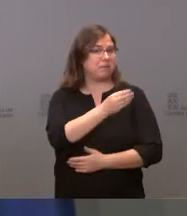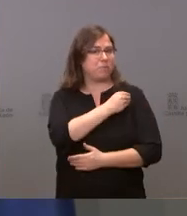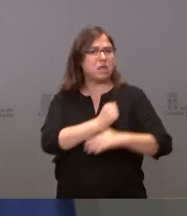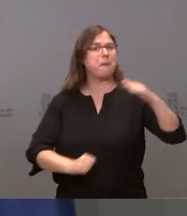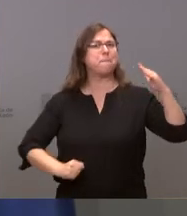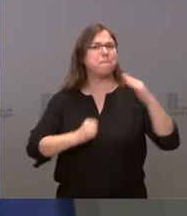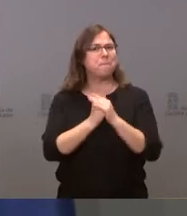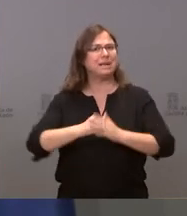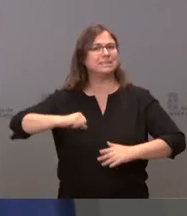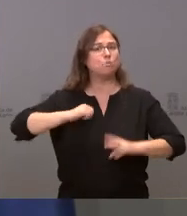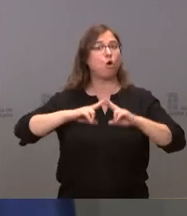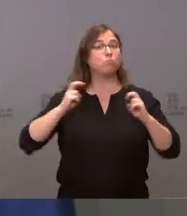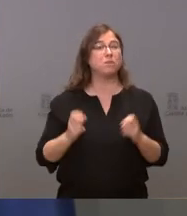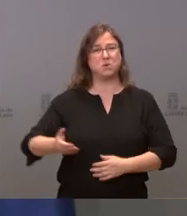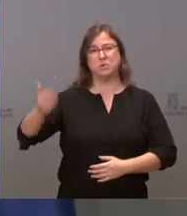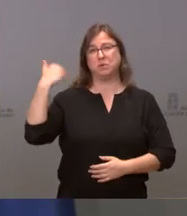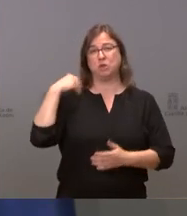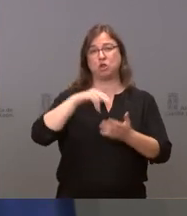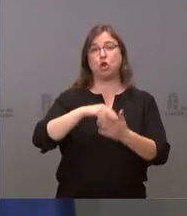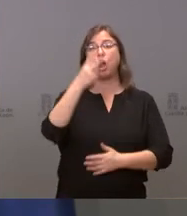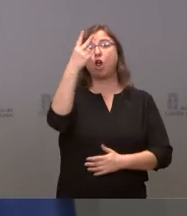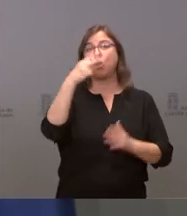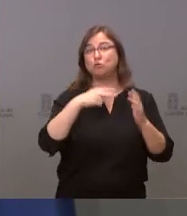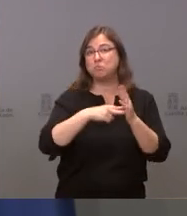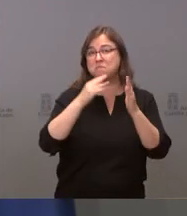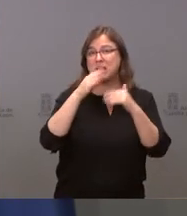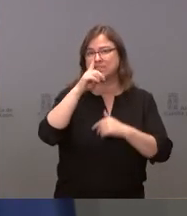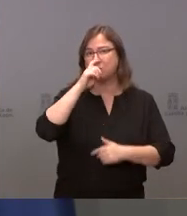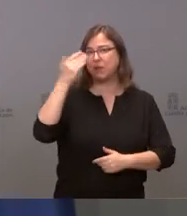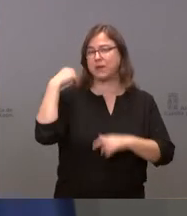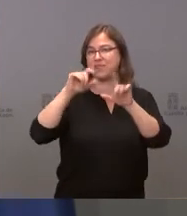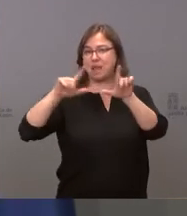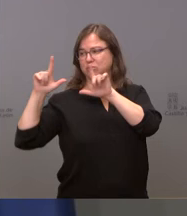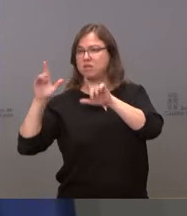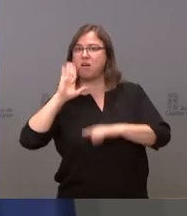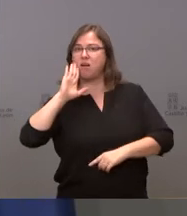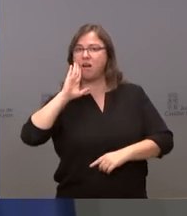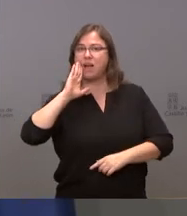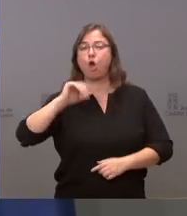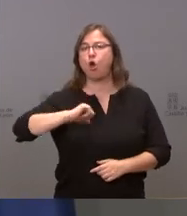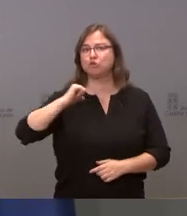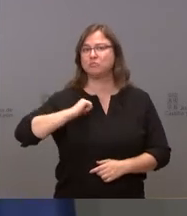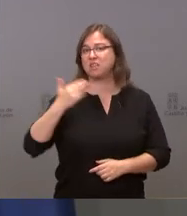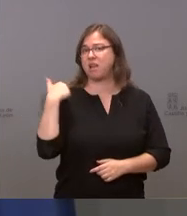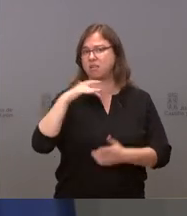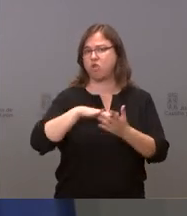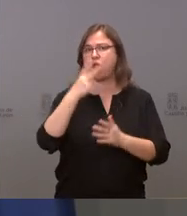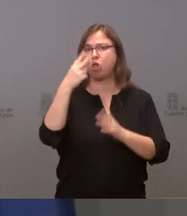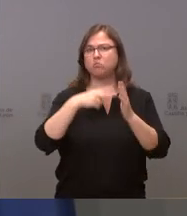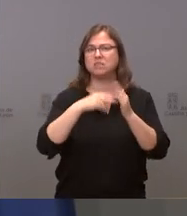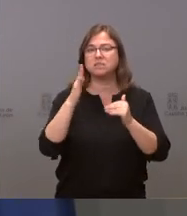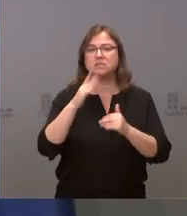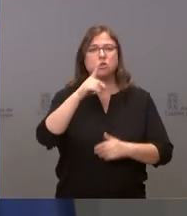llegamos hasta dos mil y pico. me pone la diapositiva de la hospitalización, no